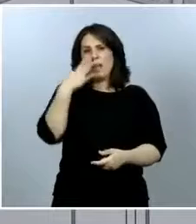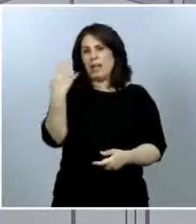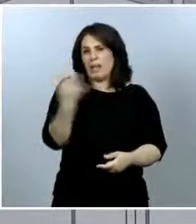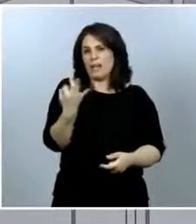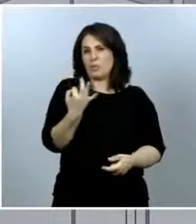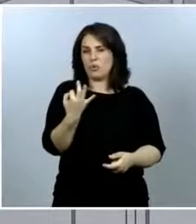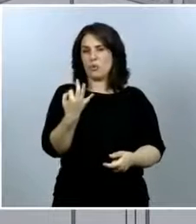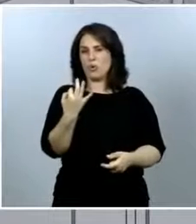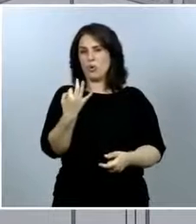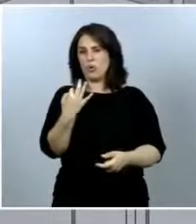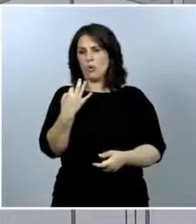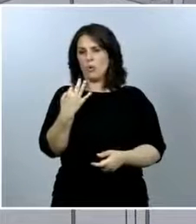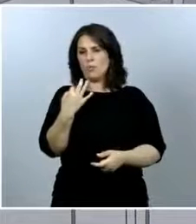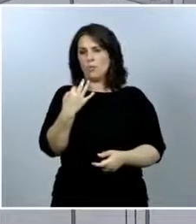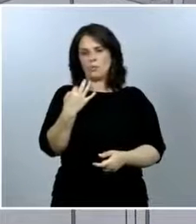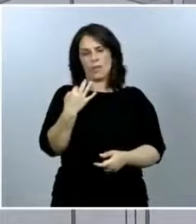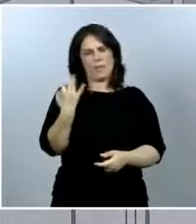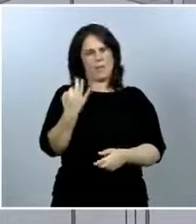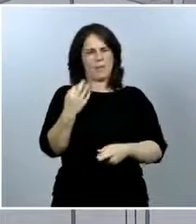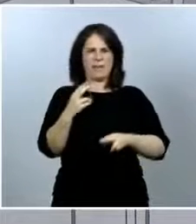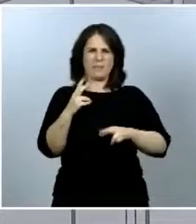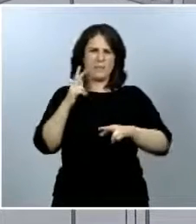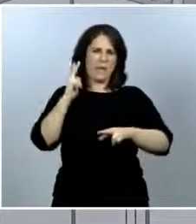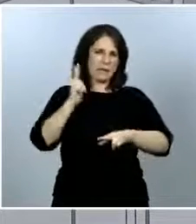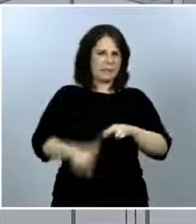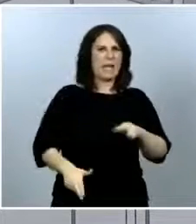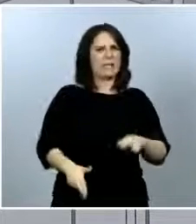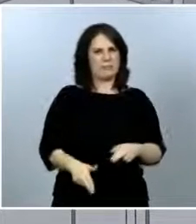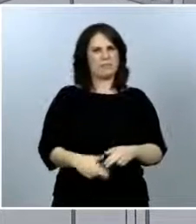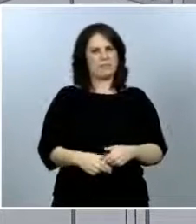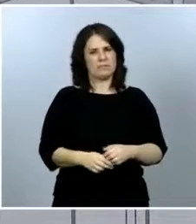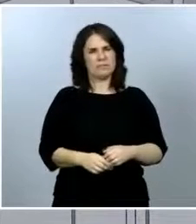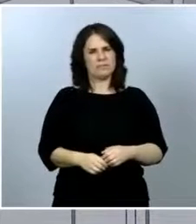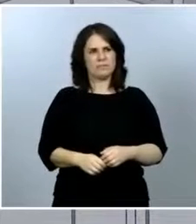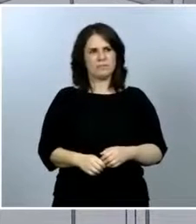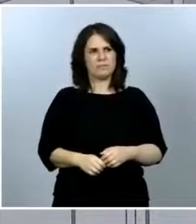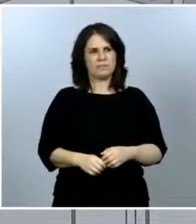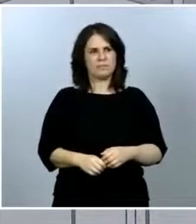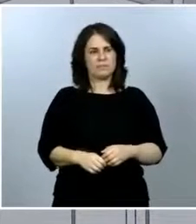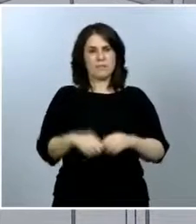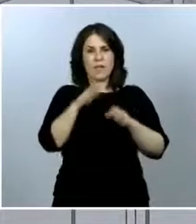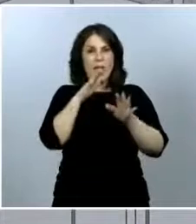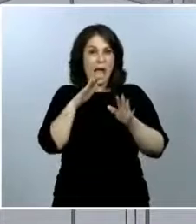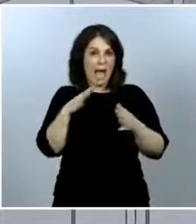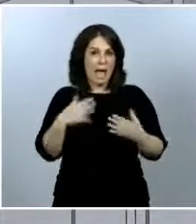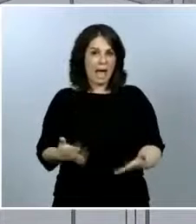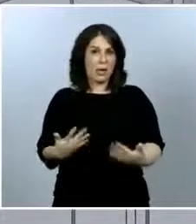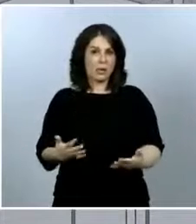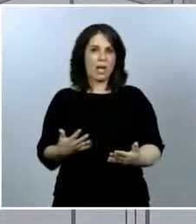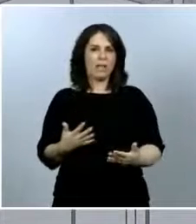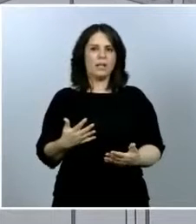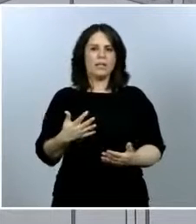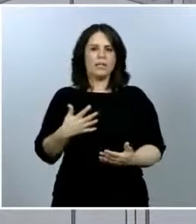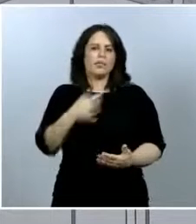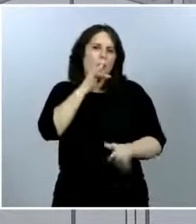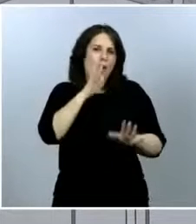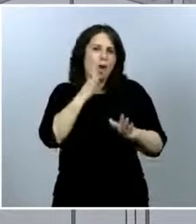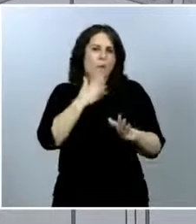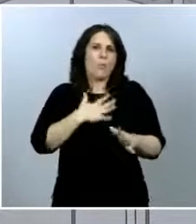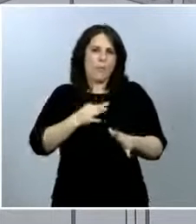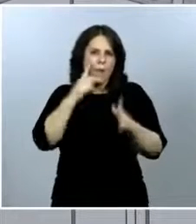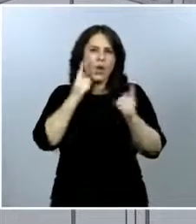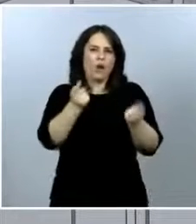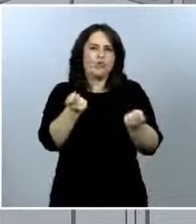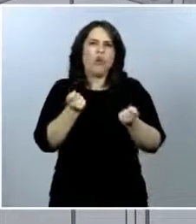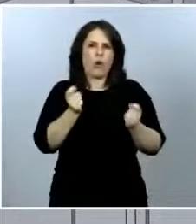allá de lo razonable, tenemos que tratar de evitarlas. Ahora mismo podemos controlarlo. Esperemos que con muy